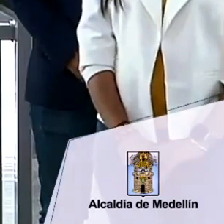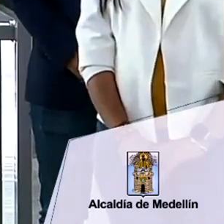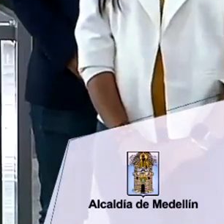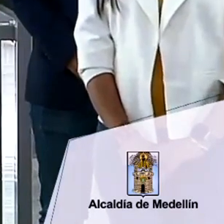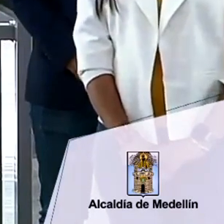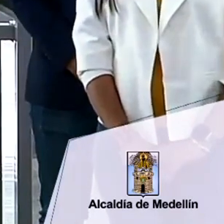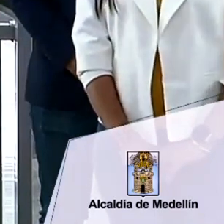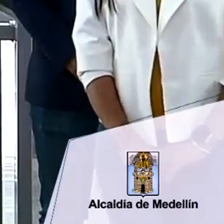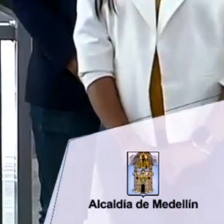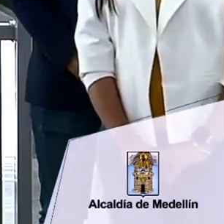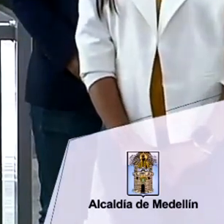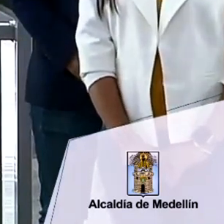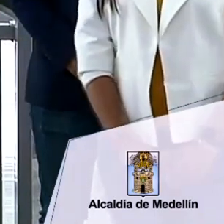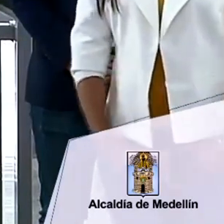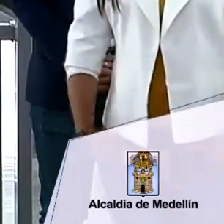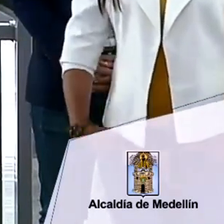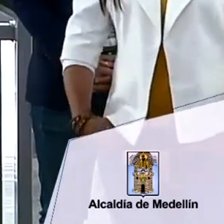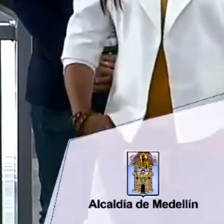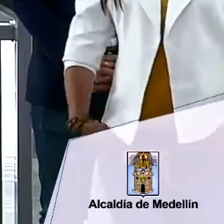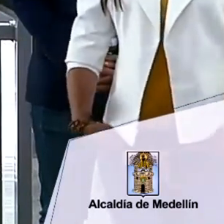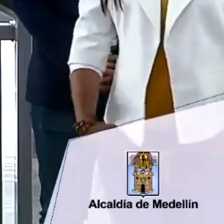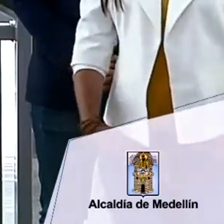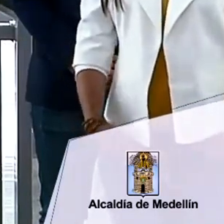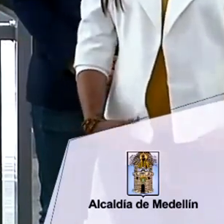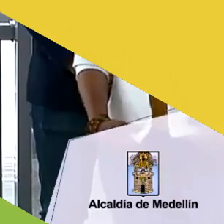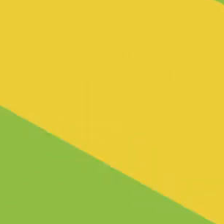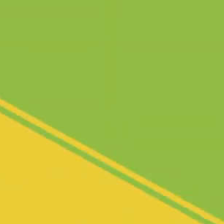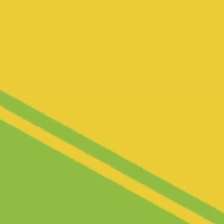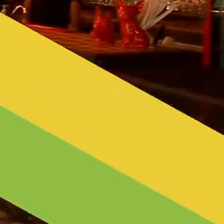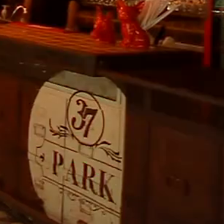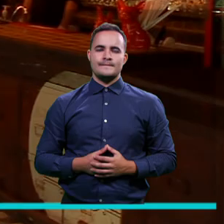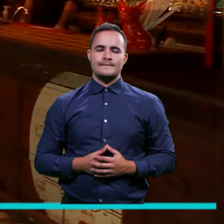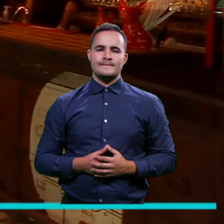movernos a menores tiempos, a una mayor velocidad.